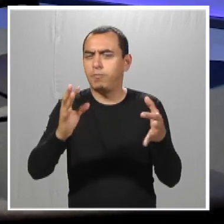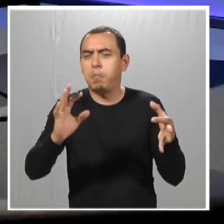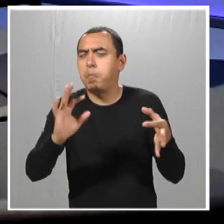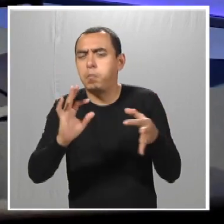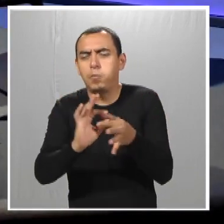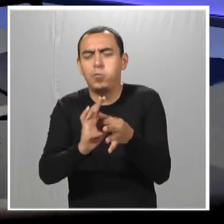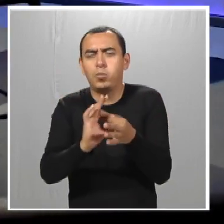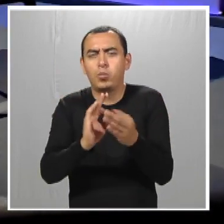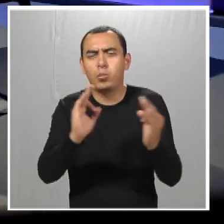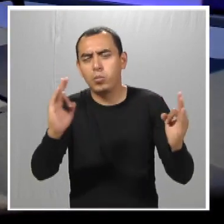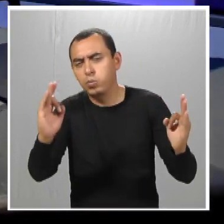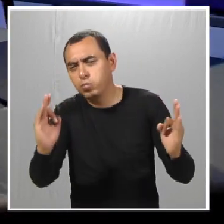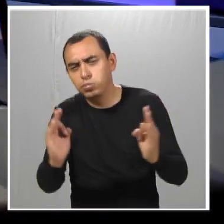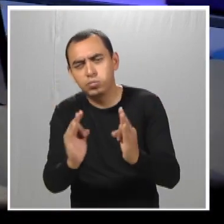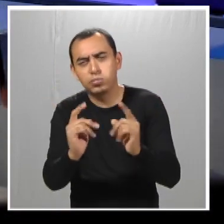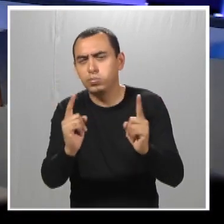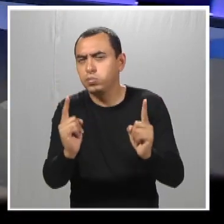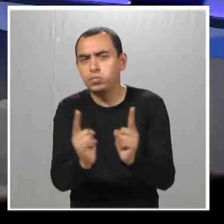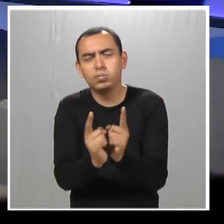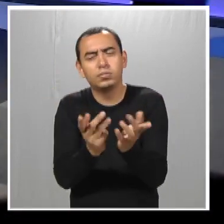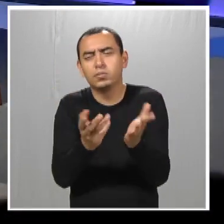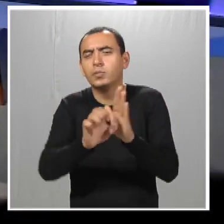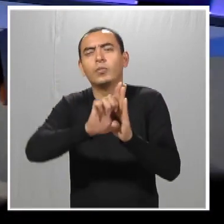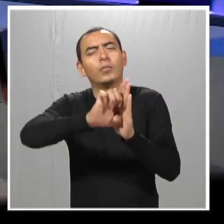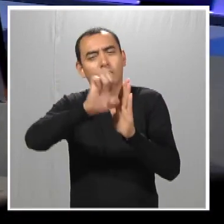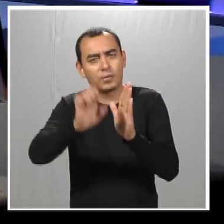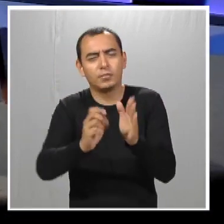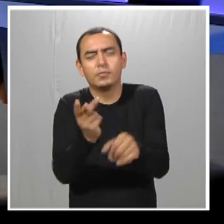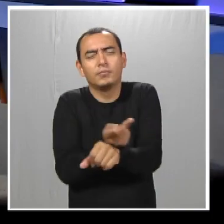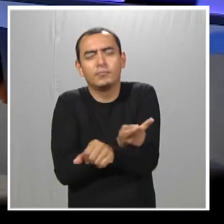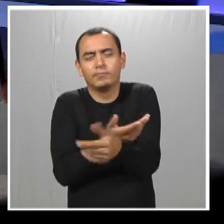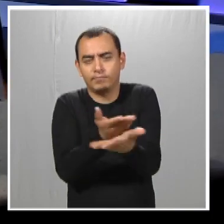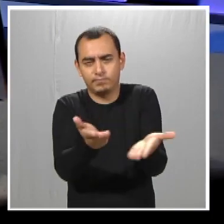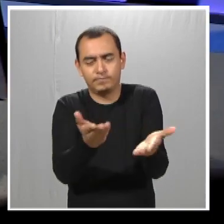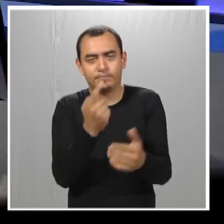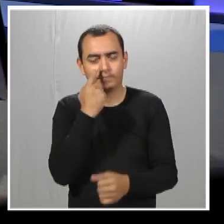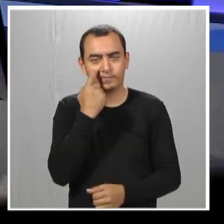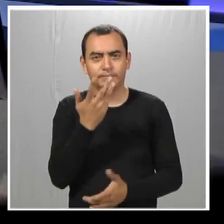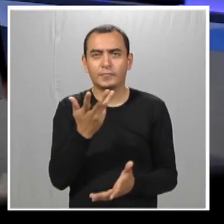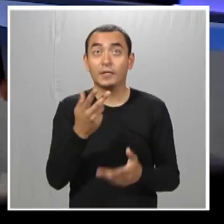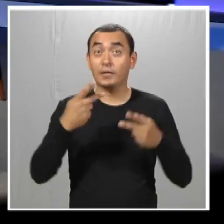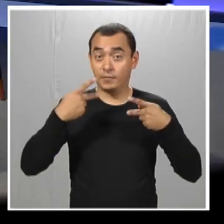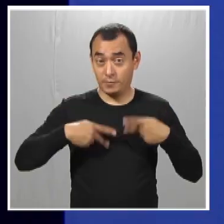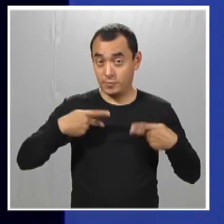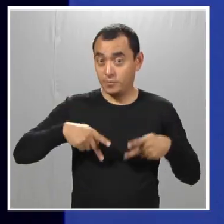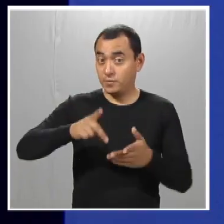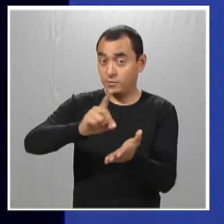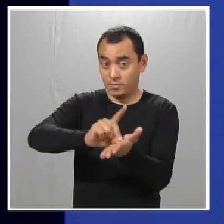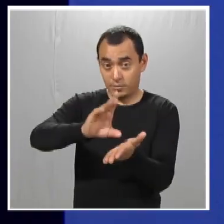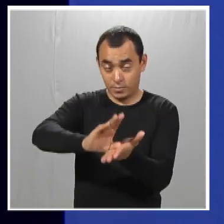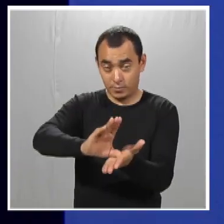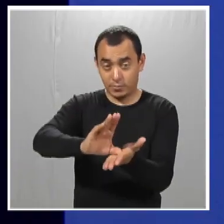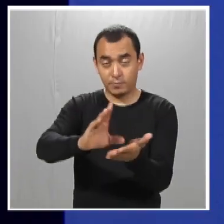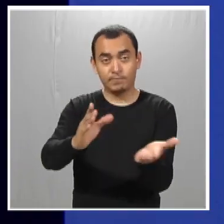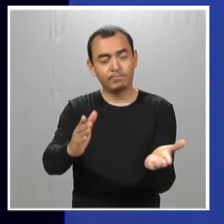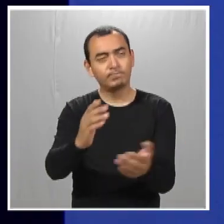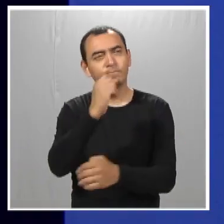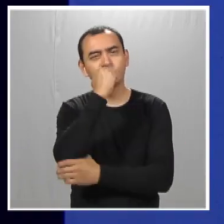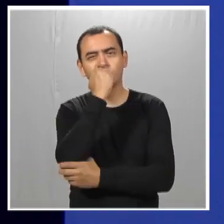este tipo de acercamiento como en Best Buddies? Entonces, ¿qué pasa? Para las personas con discapacidad,